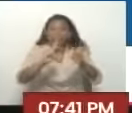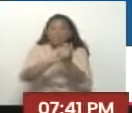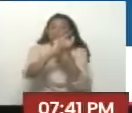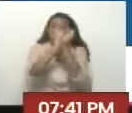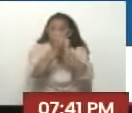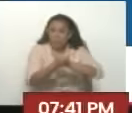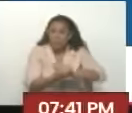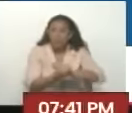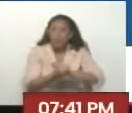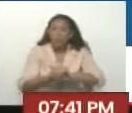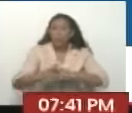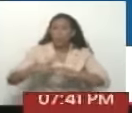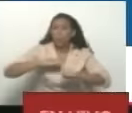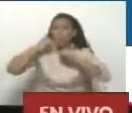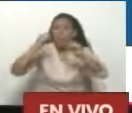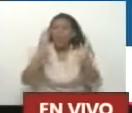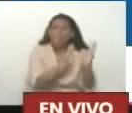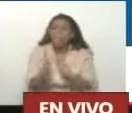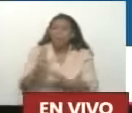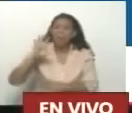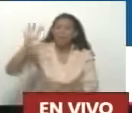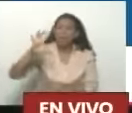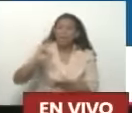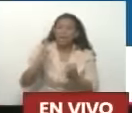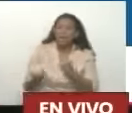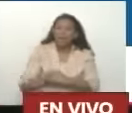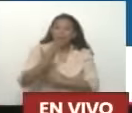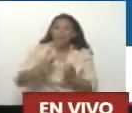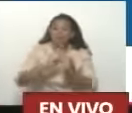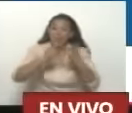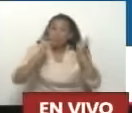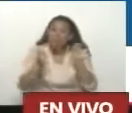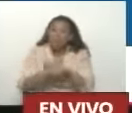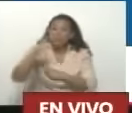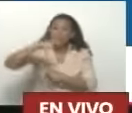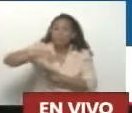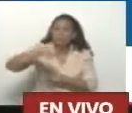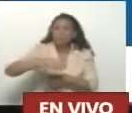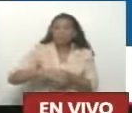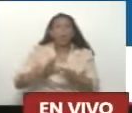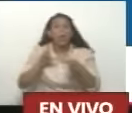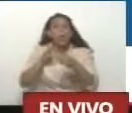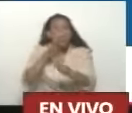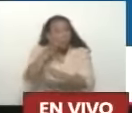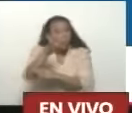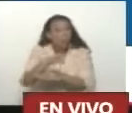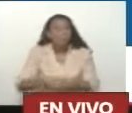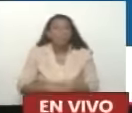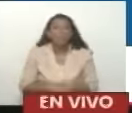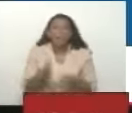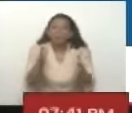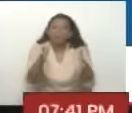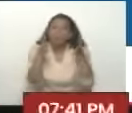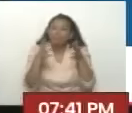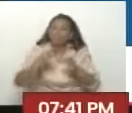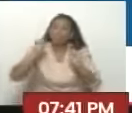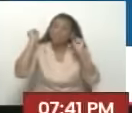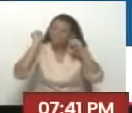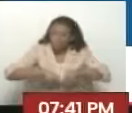programa De la patria El plan De las grandes Transformaciones Que Venezuela Necesita Rumbo A una victoria